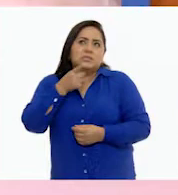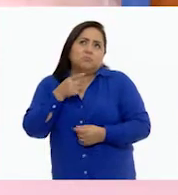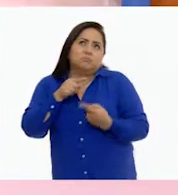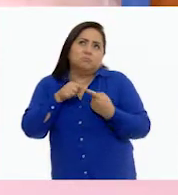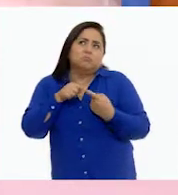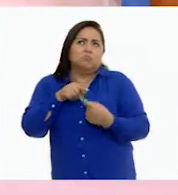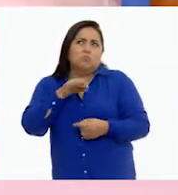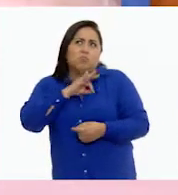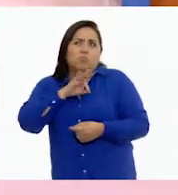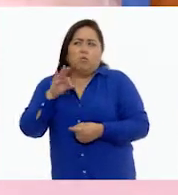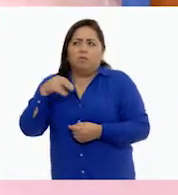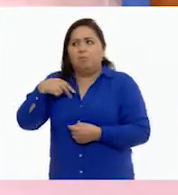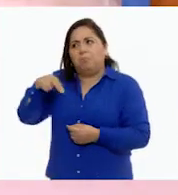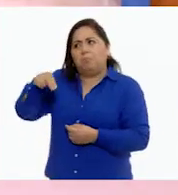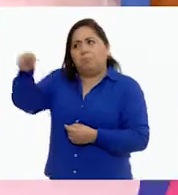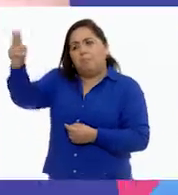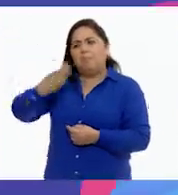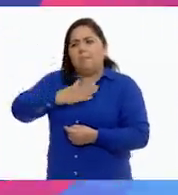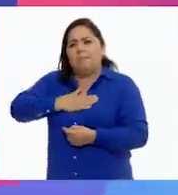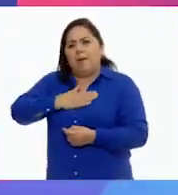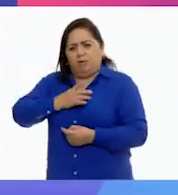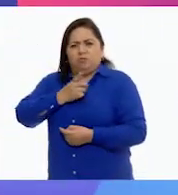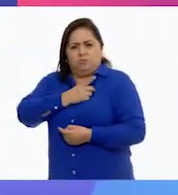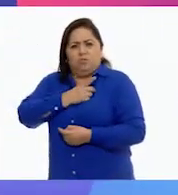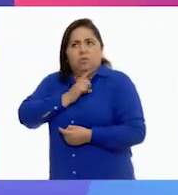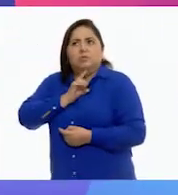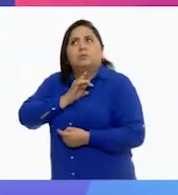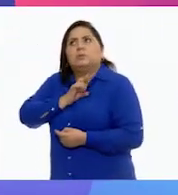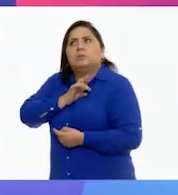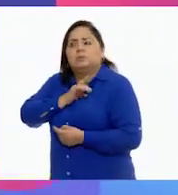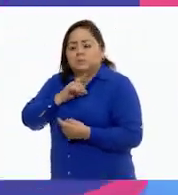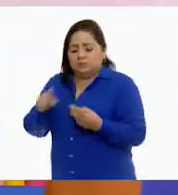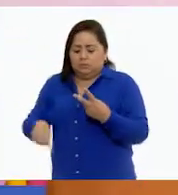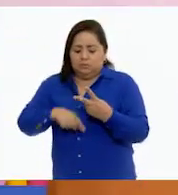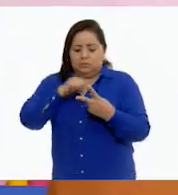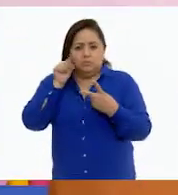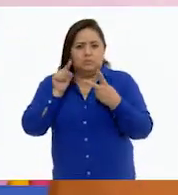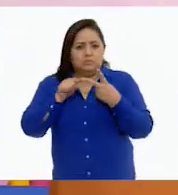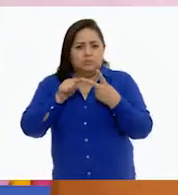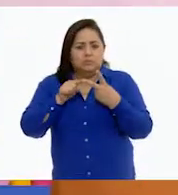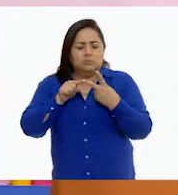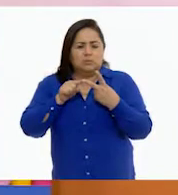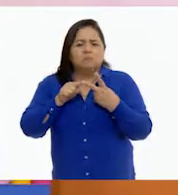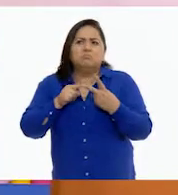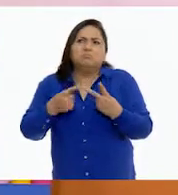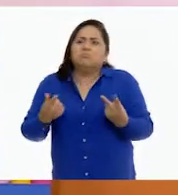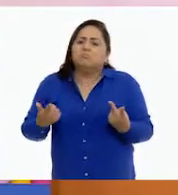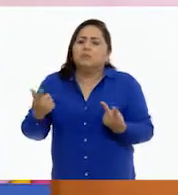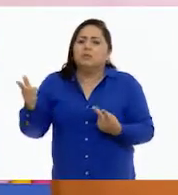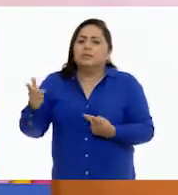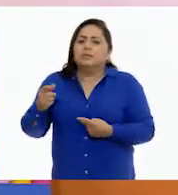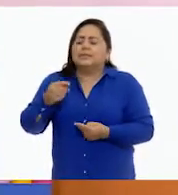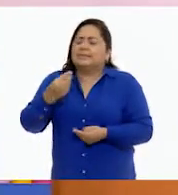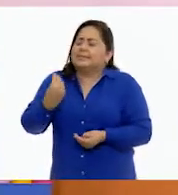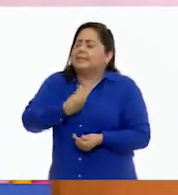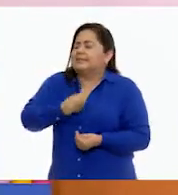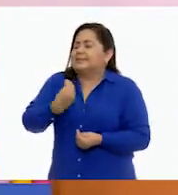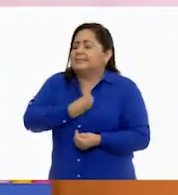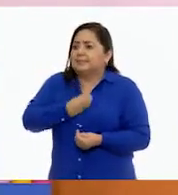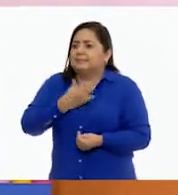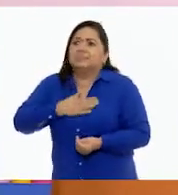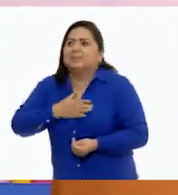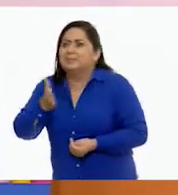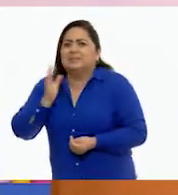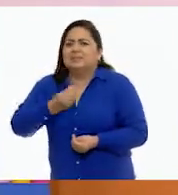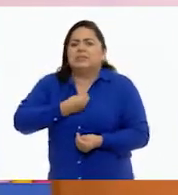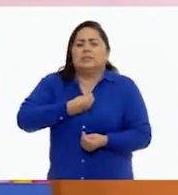ir al baño ella solita, con miedo. La segunda opción, trataba acerca de que tenía que aguantarse las ganas